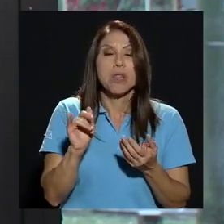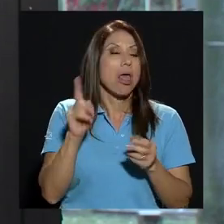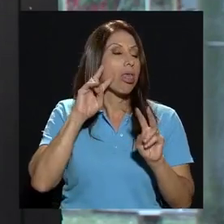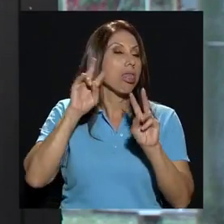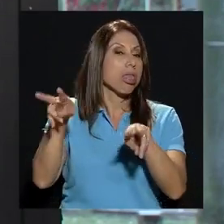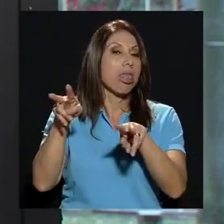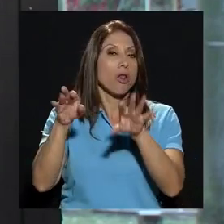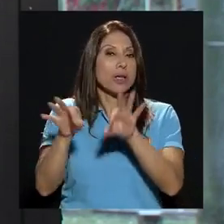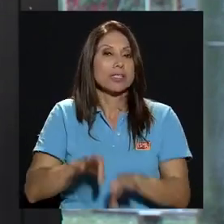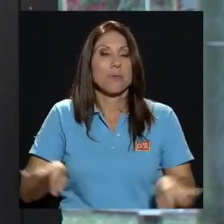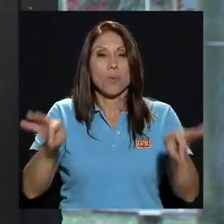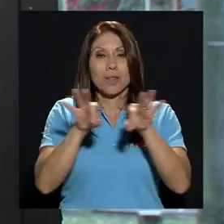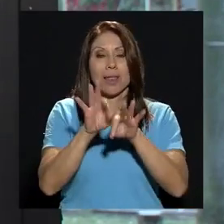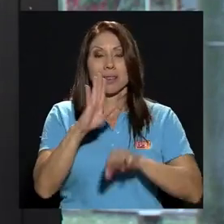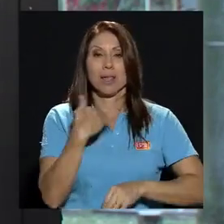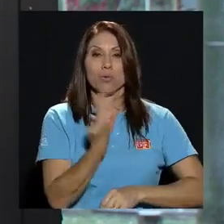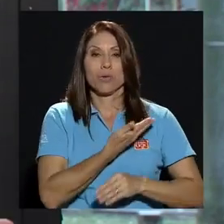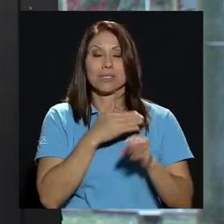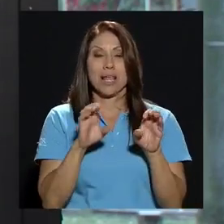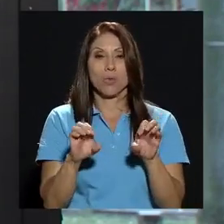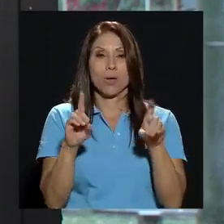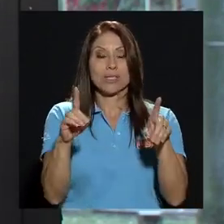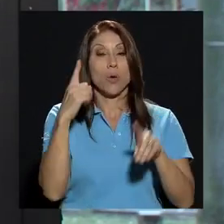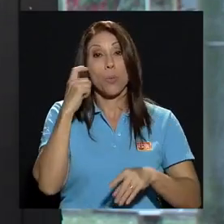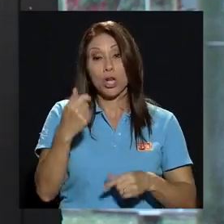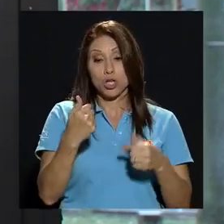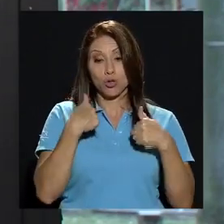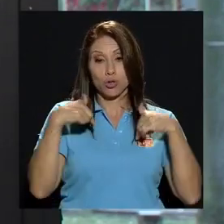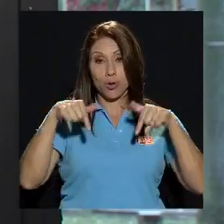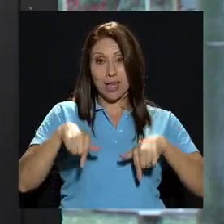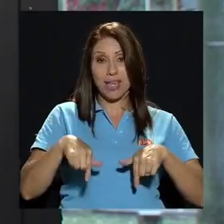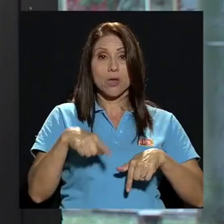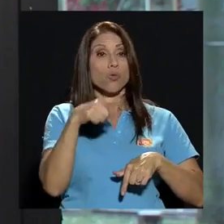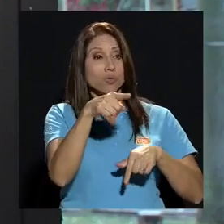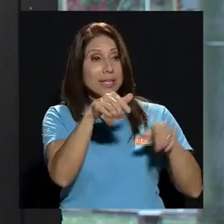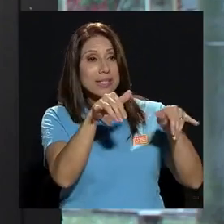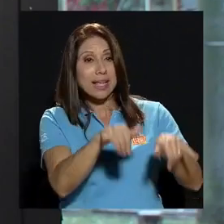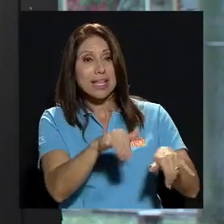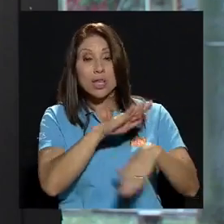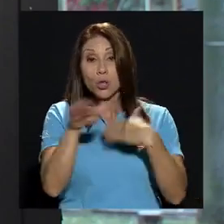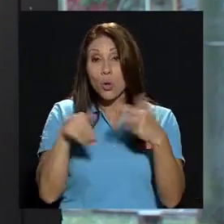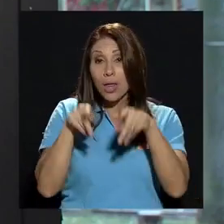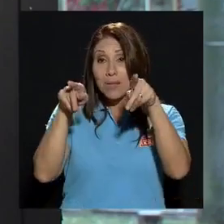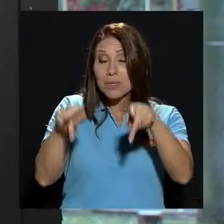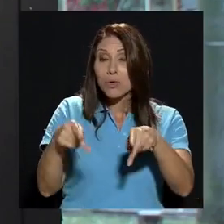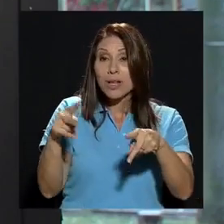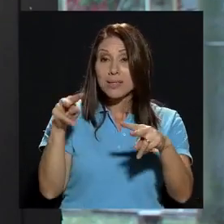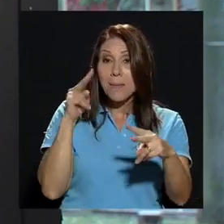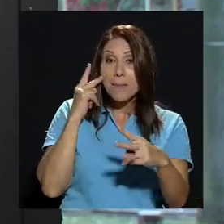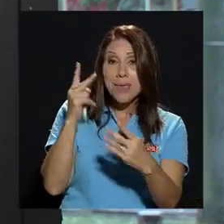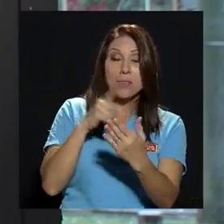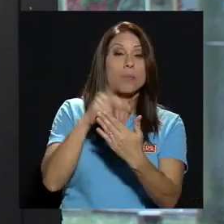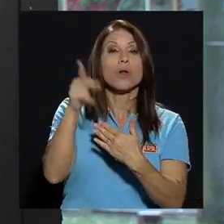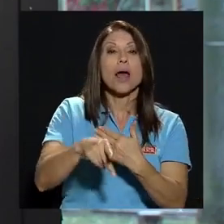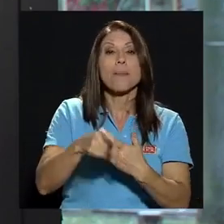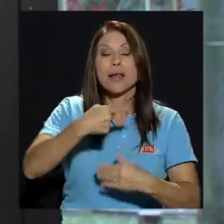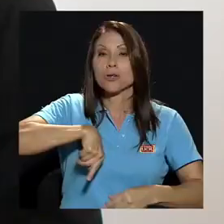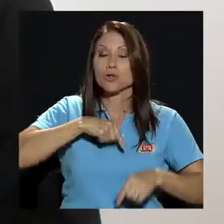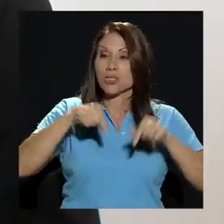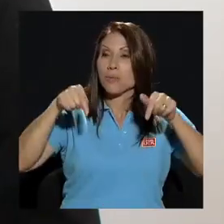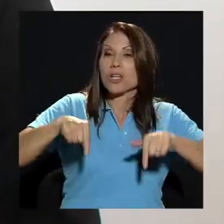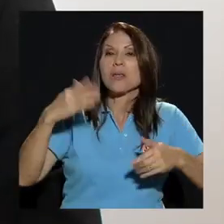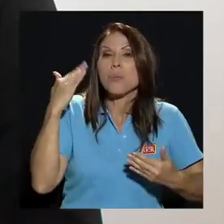nuestra educación porque yo estoy aquí usted está aquí todos los que nos están viendo estamos aquí ¿por qué? por la educación que